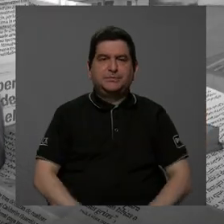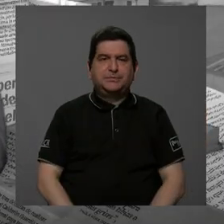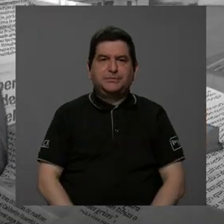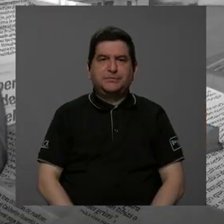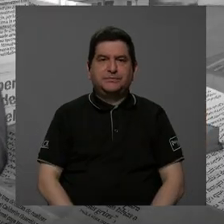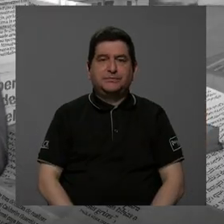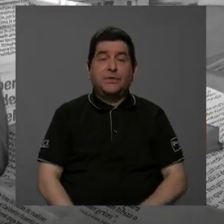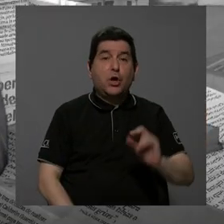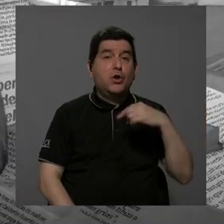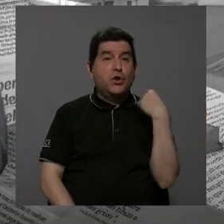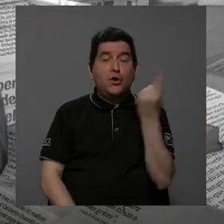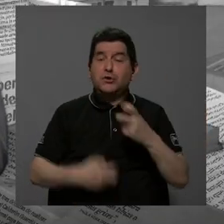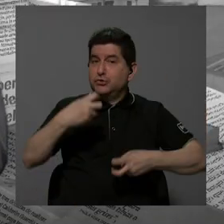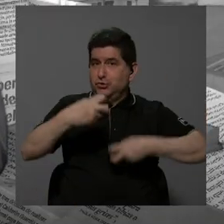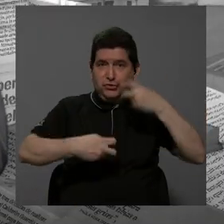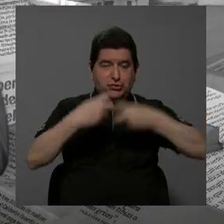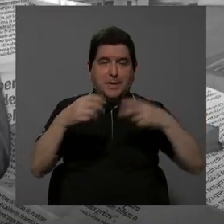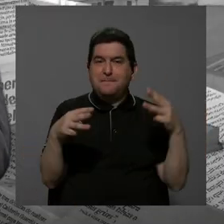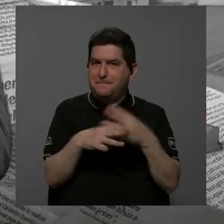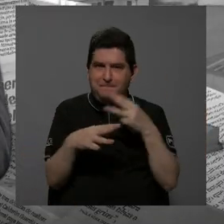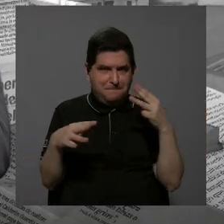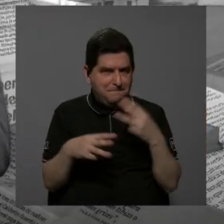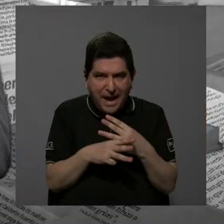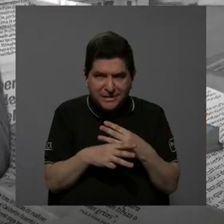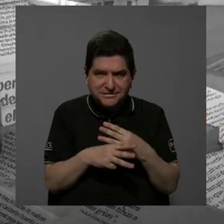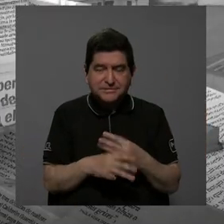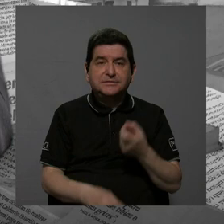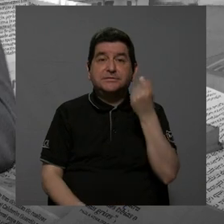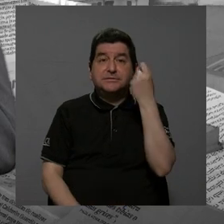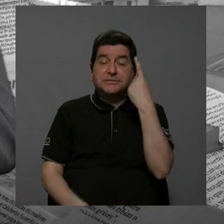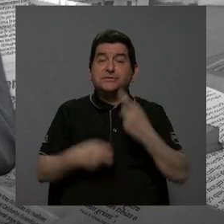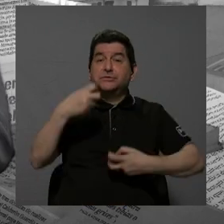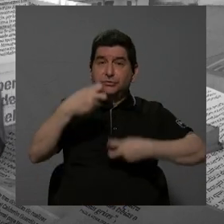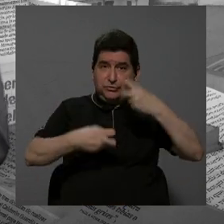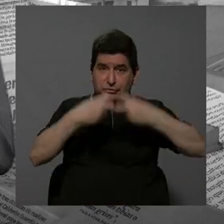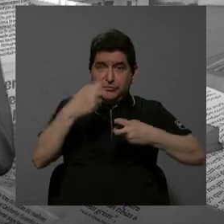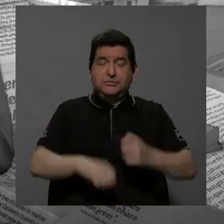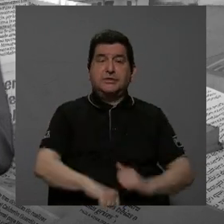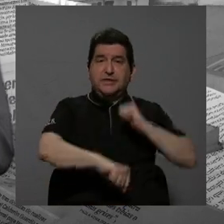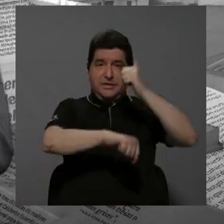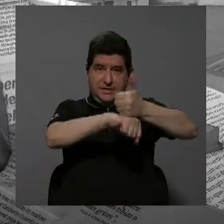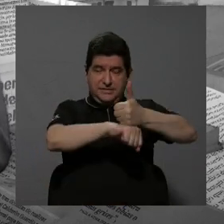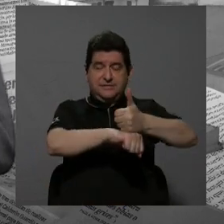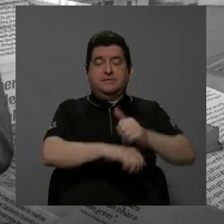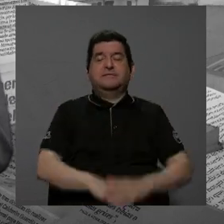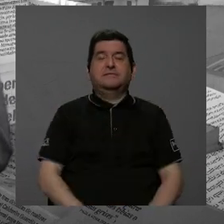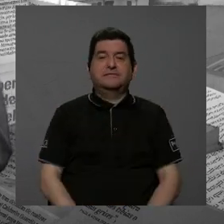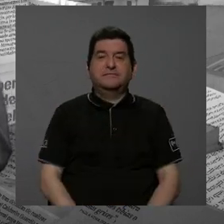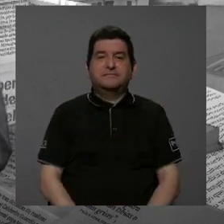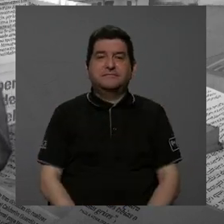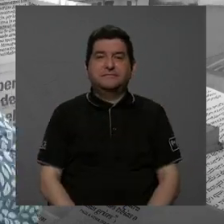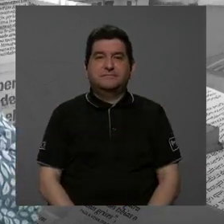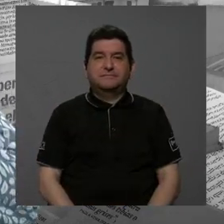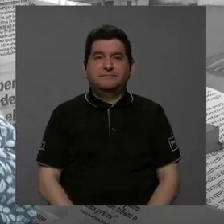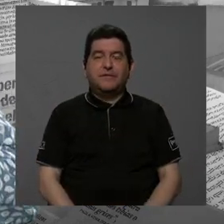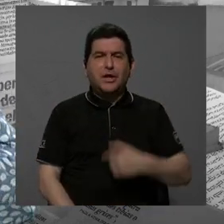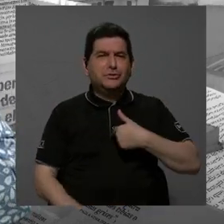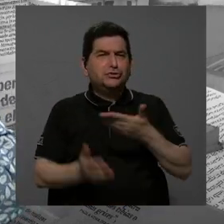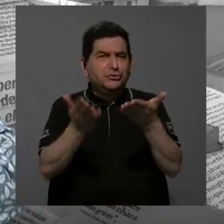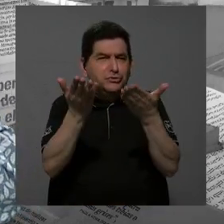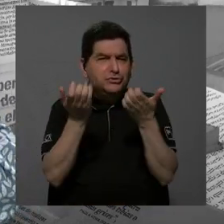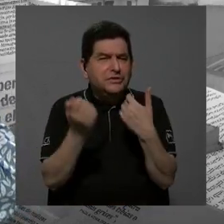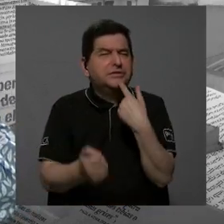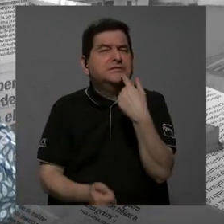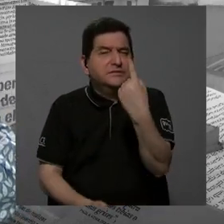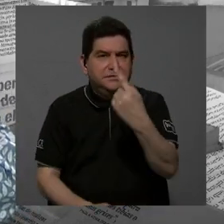Entonces, no siempre el problema es matemático, sino en la comprensión del problema que me están planteando al frente. Yo quería en eso